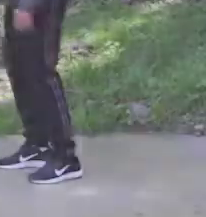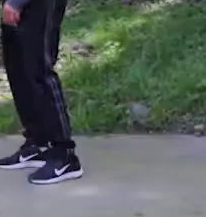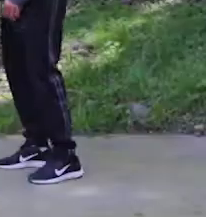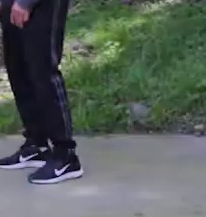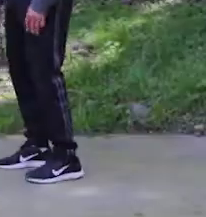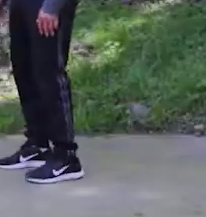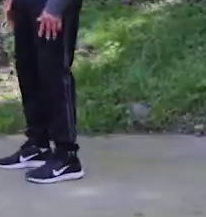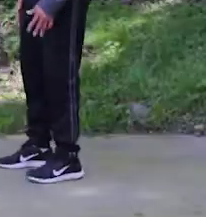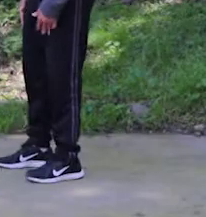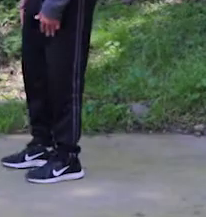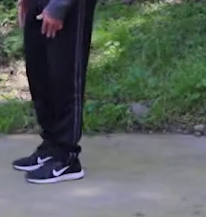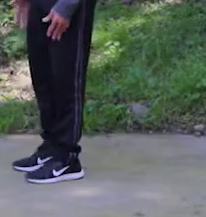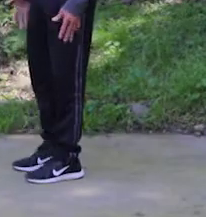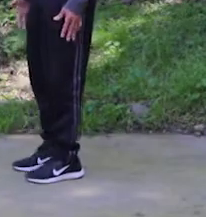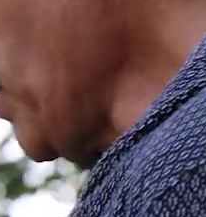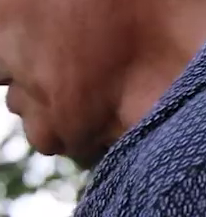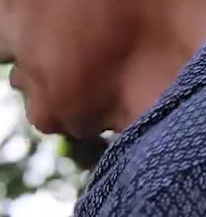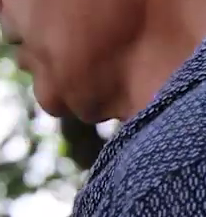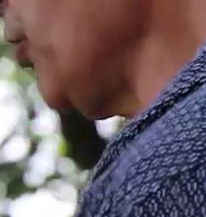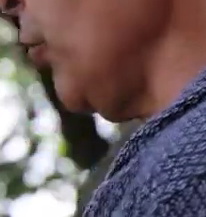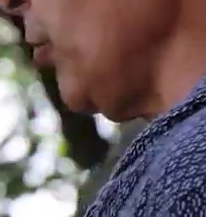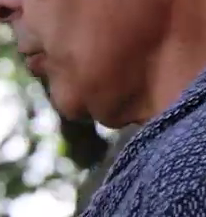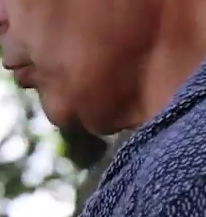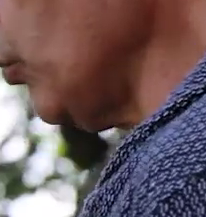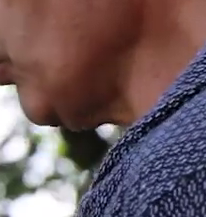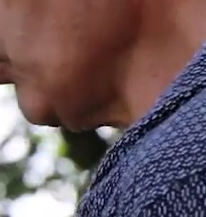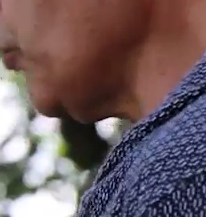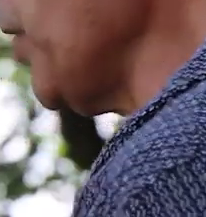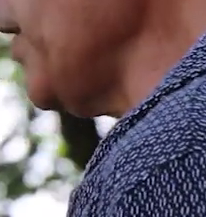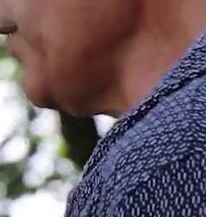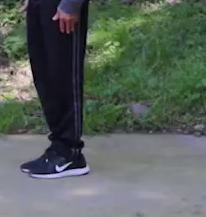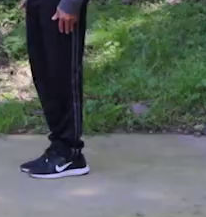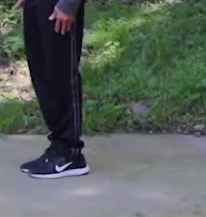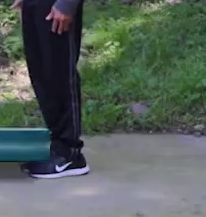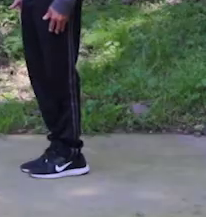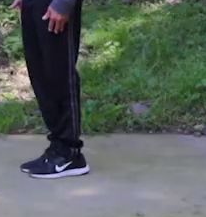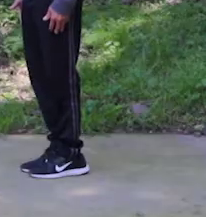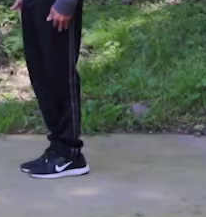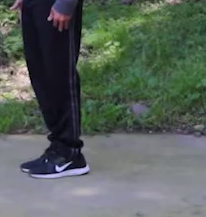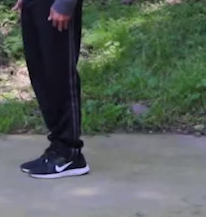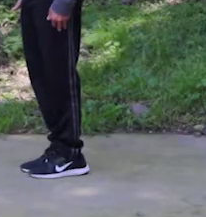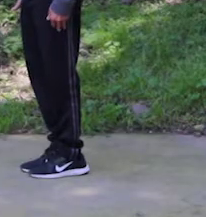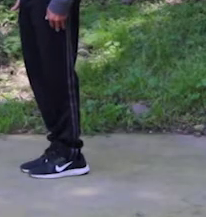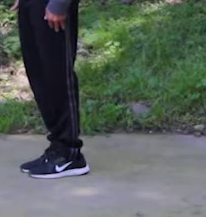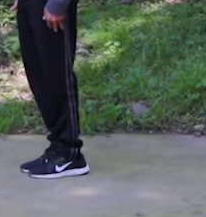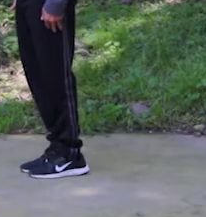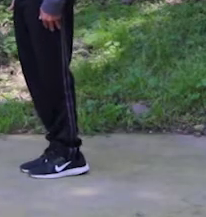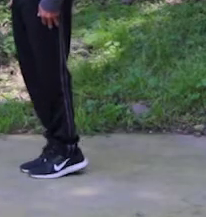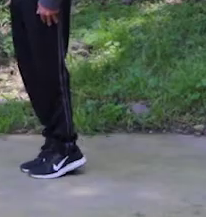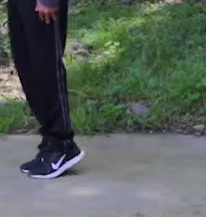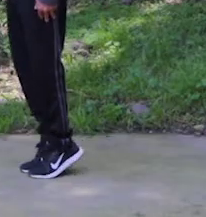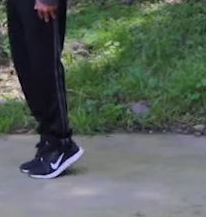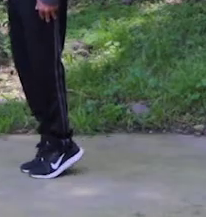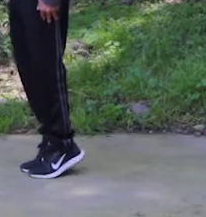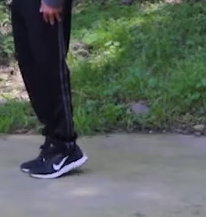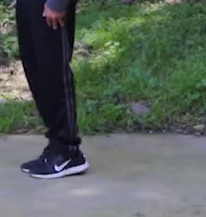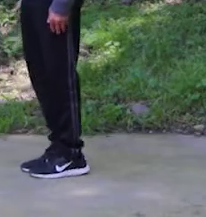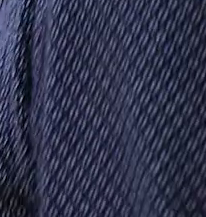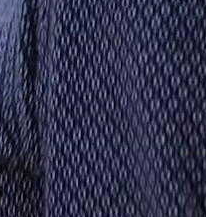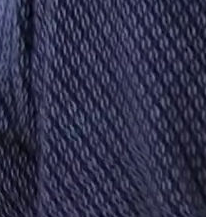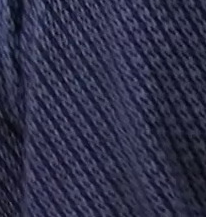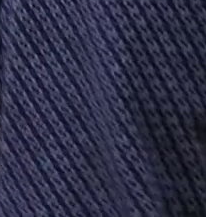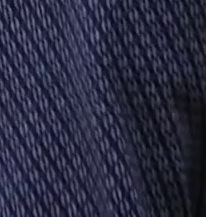Vamos a trabajar pantorrilla. Vamos a parar derechos juntos los pies. Y lo único que vamos a hacer es elevar nuestros talones.